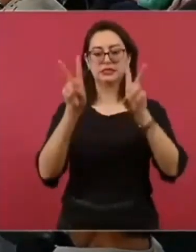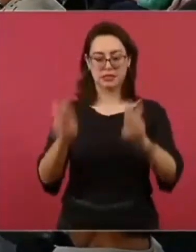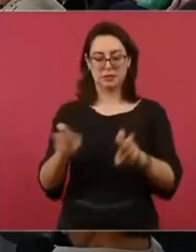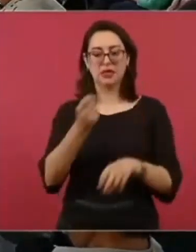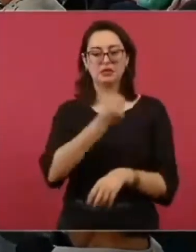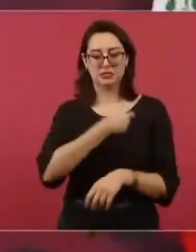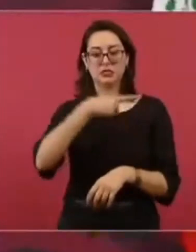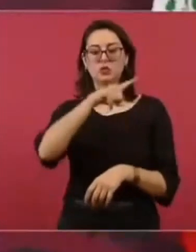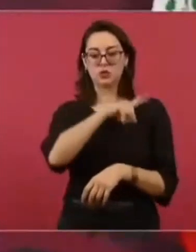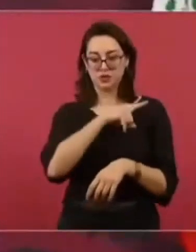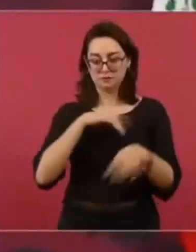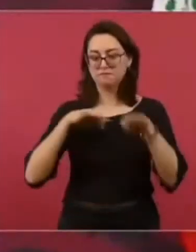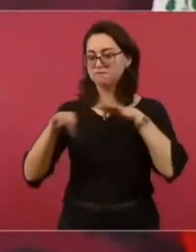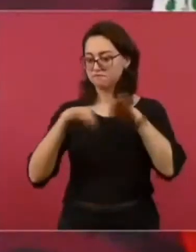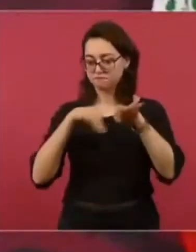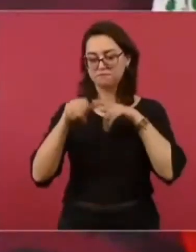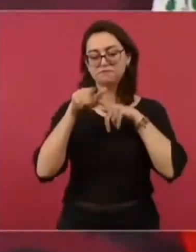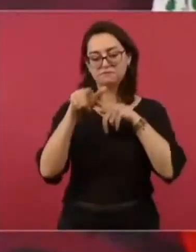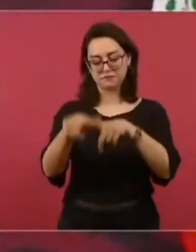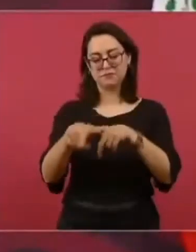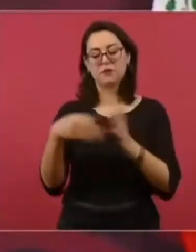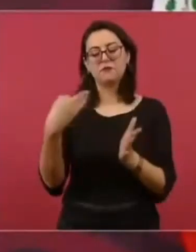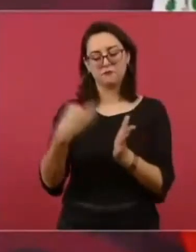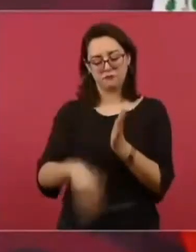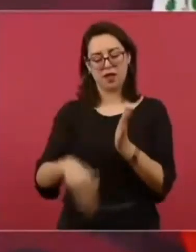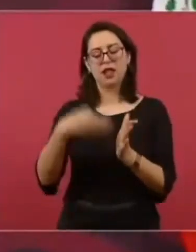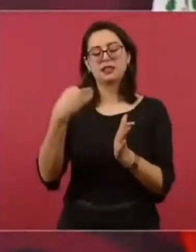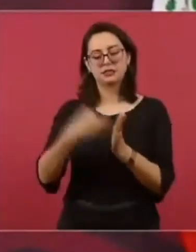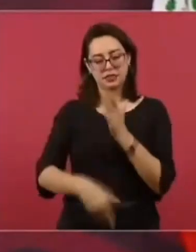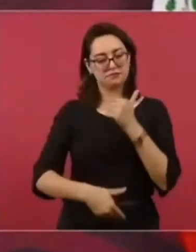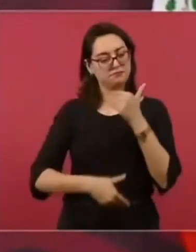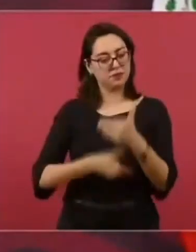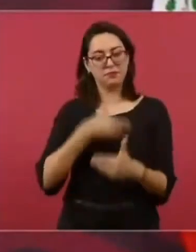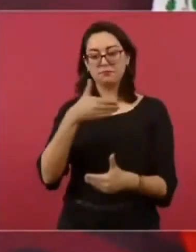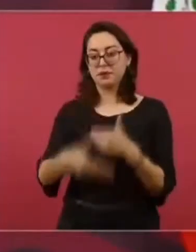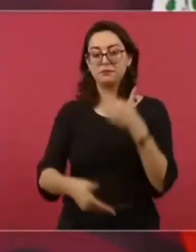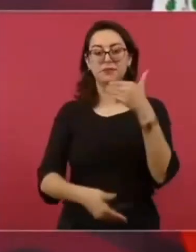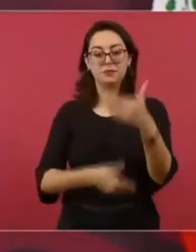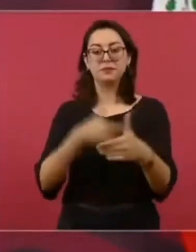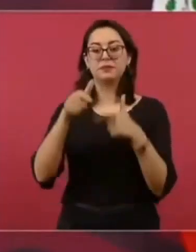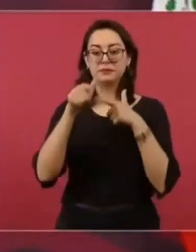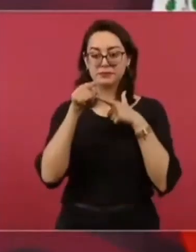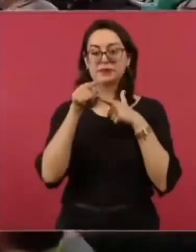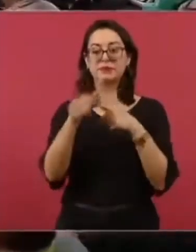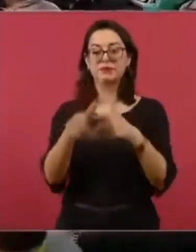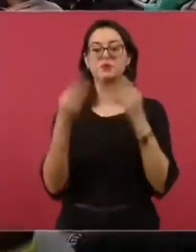conscientes de que nos falta. Tenemos que seguir avanzando. De acuerdo, muchas gracias, señor presidente.